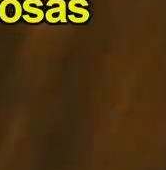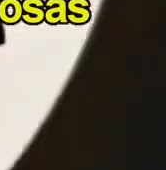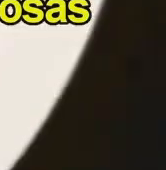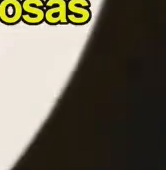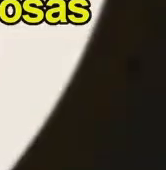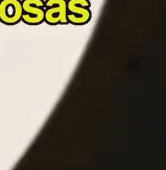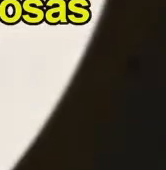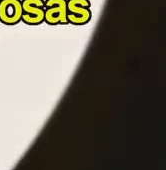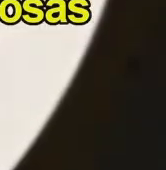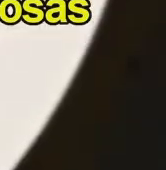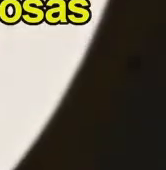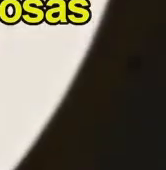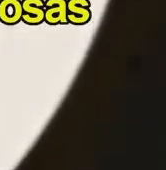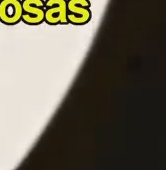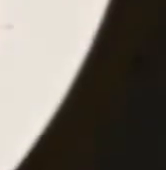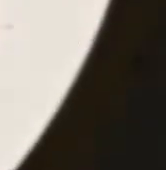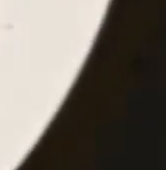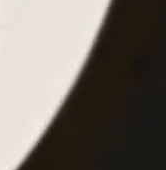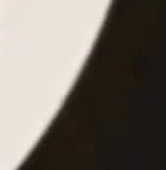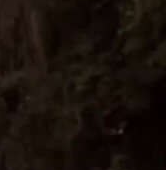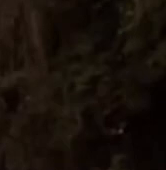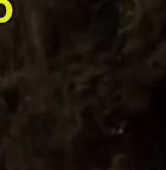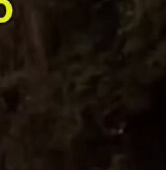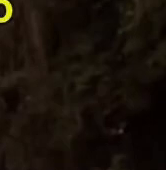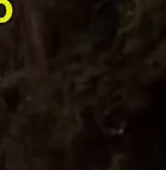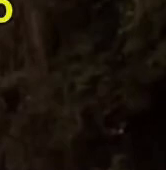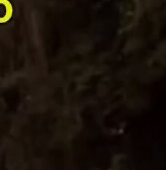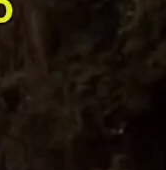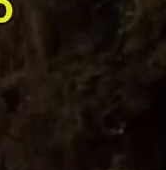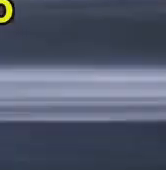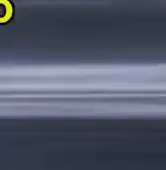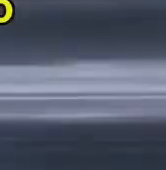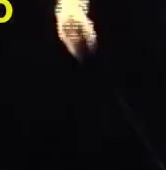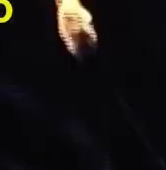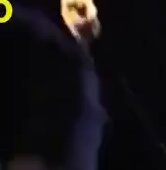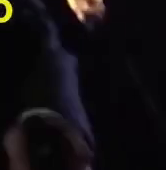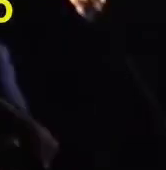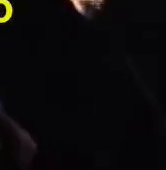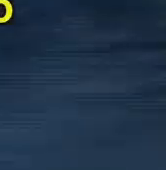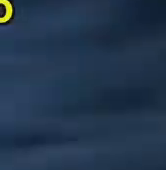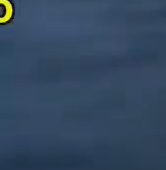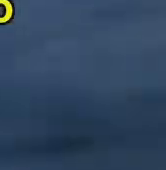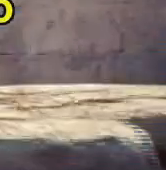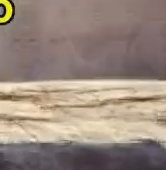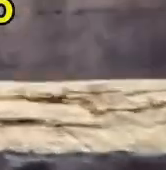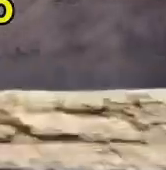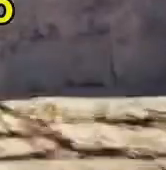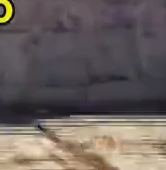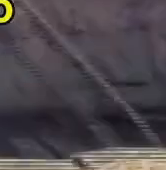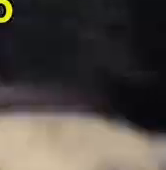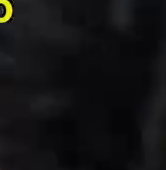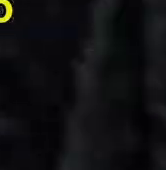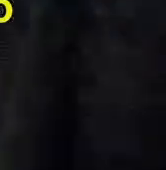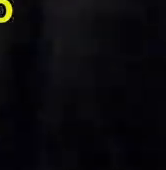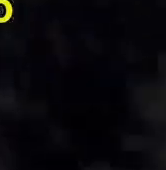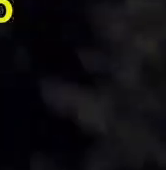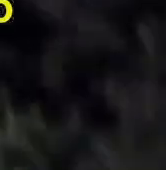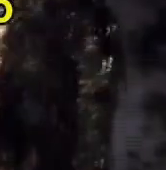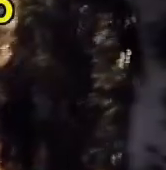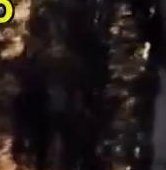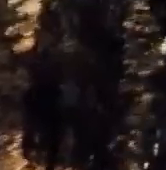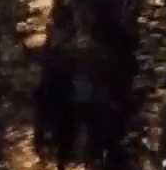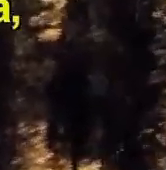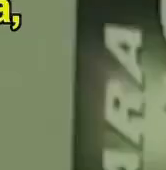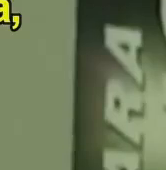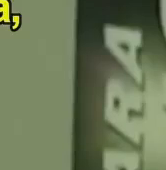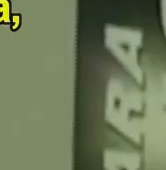numerosas versiones cinematográficas. Ian Fleming fue reconocido por ser un ingenioso y fluido constructor de